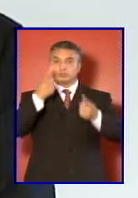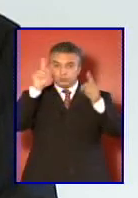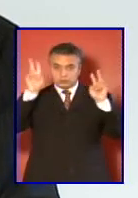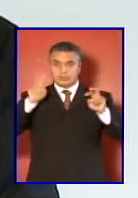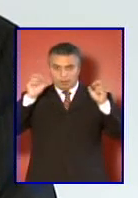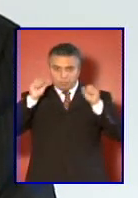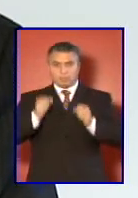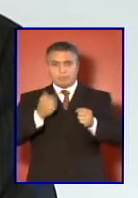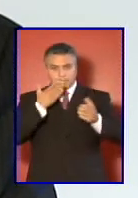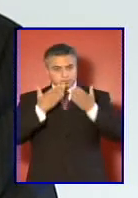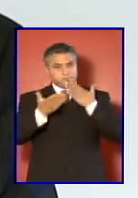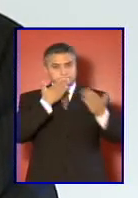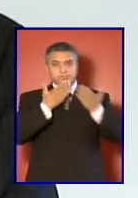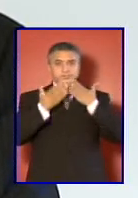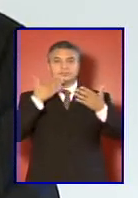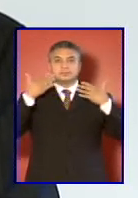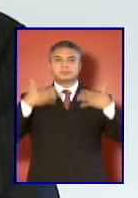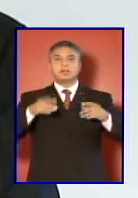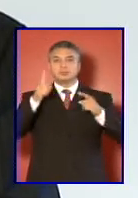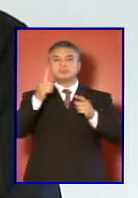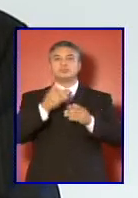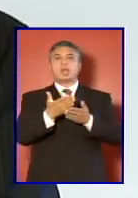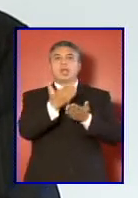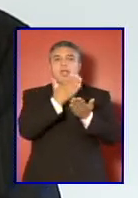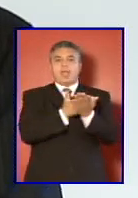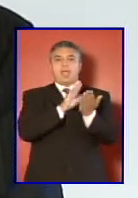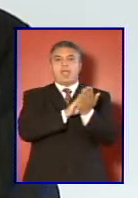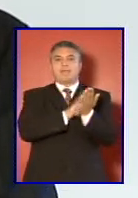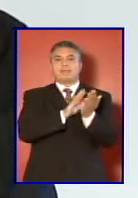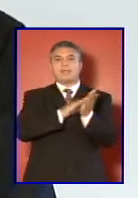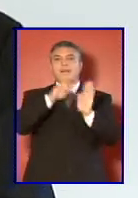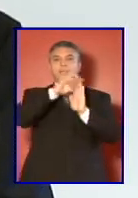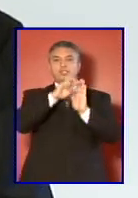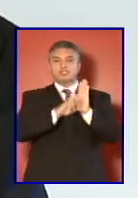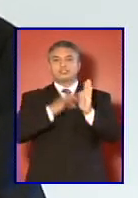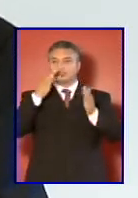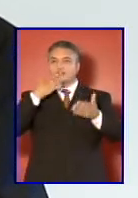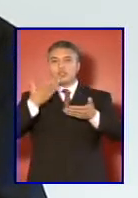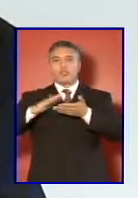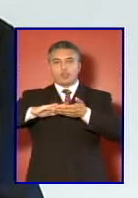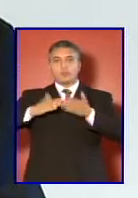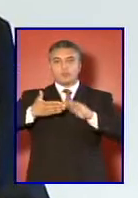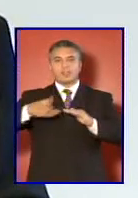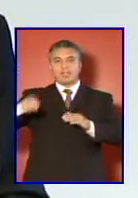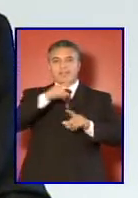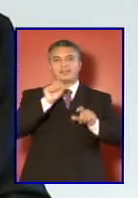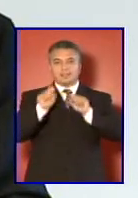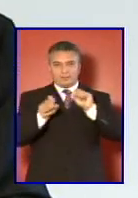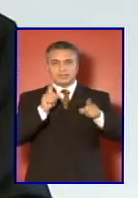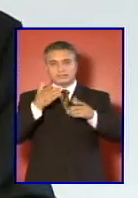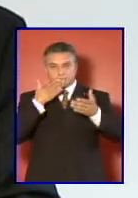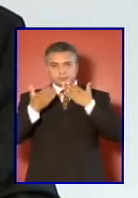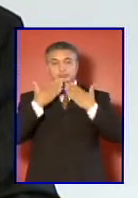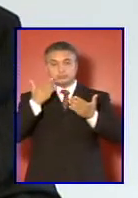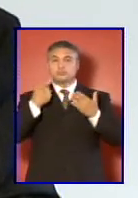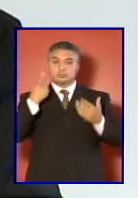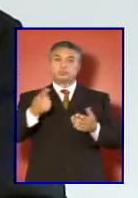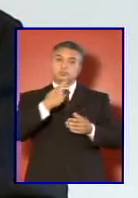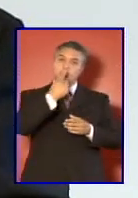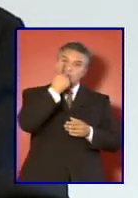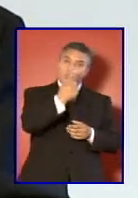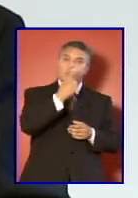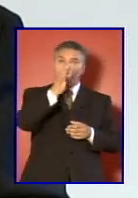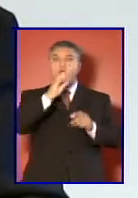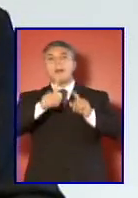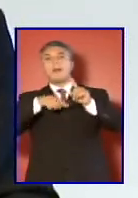una vez que tengamos el anteproyecto definido con la comunidad de la defensa y ciertamente va a ser materia de una o